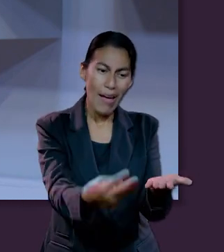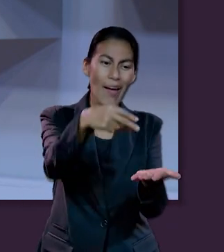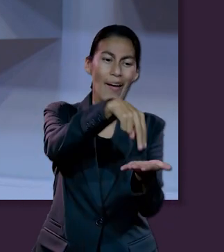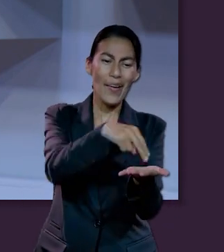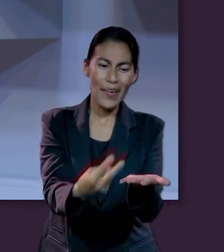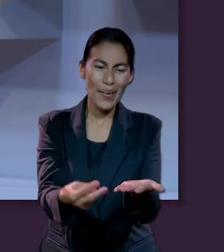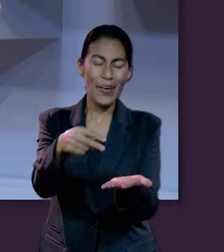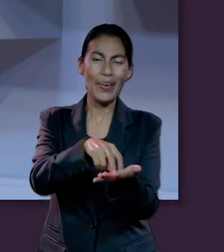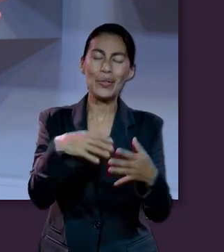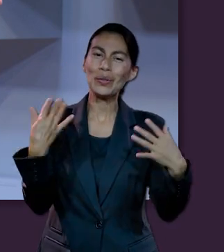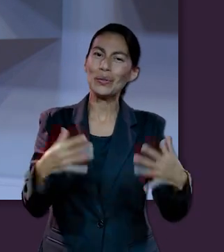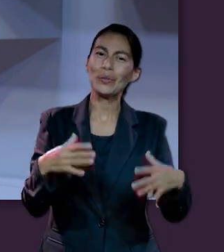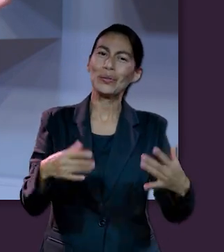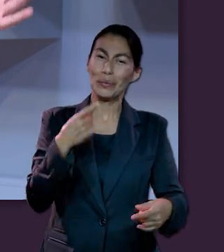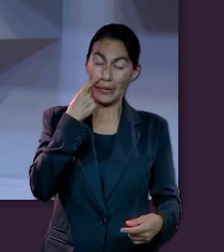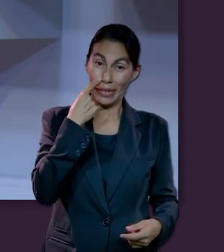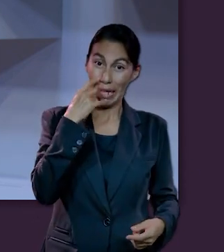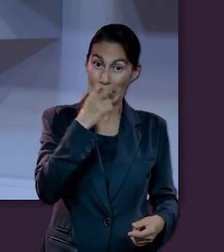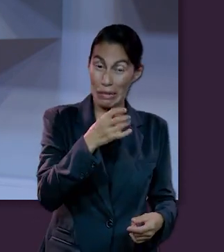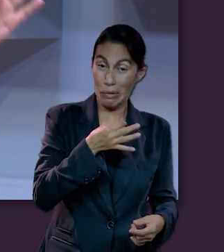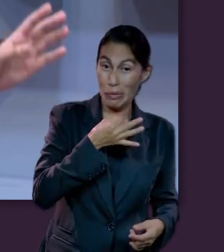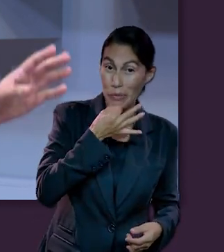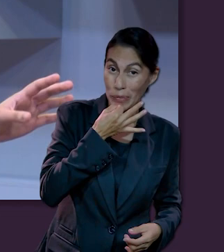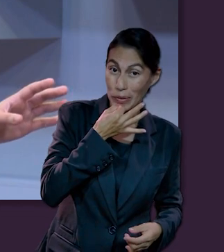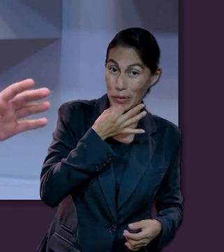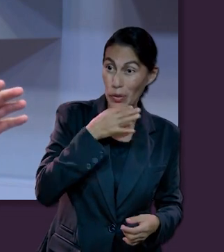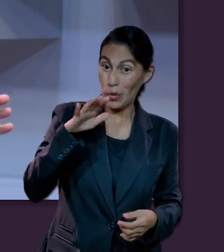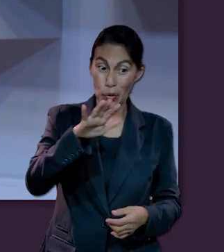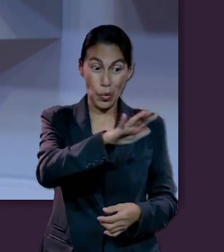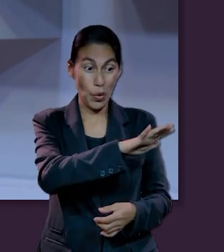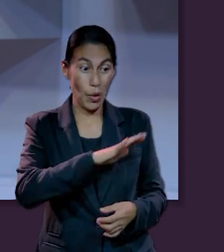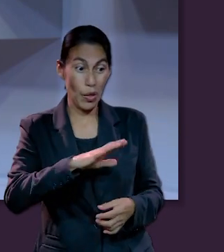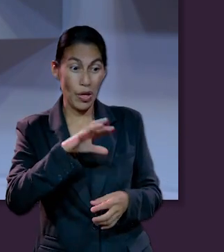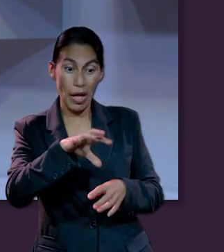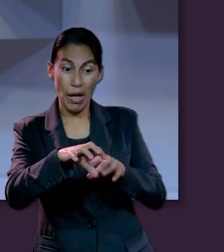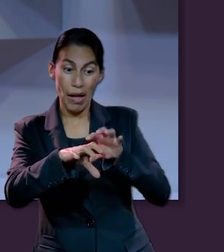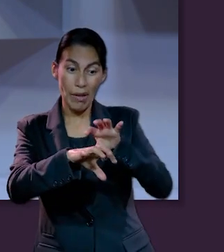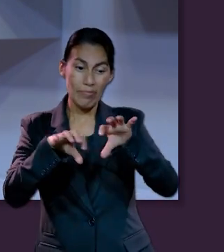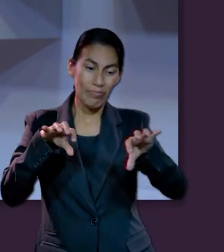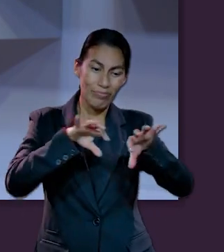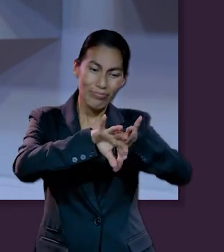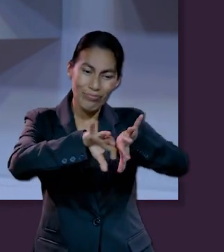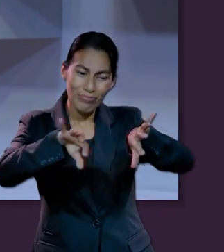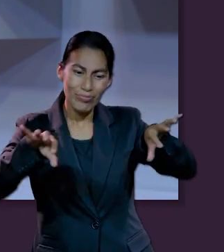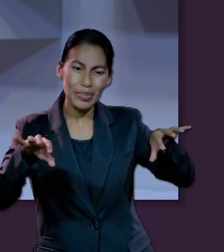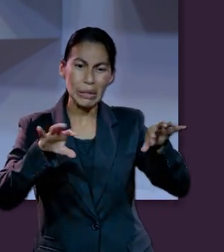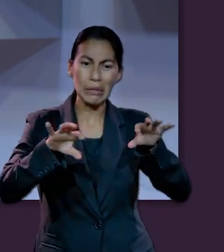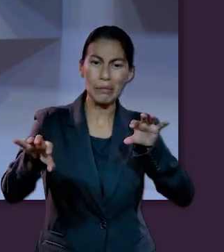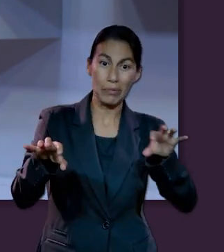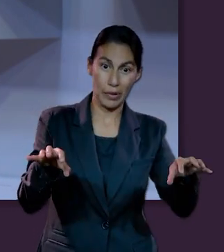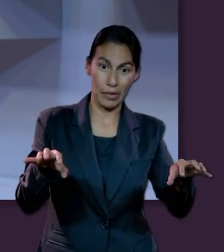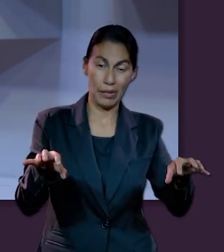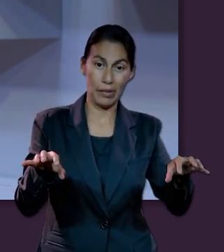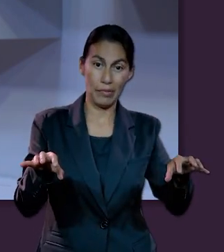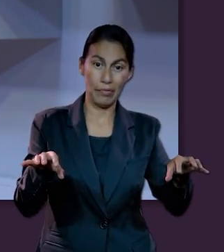O sea que en ese momento en el que van a ser separados que nos mencionaban, nos apunta aquí que